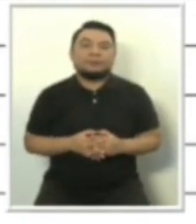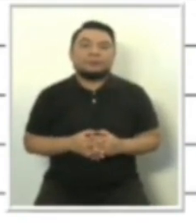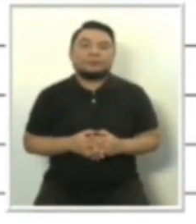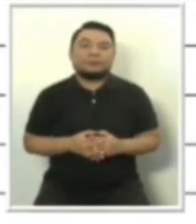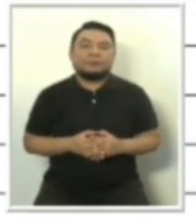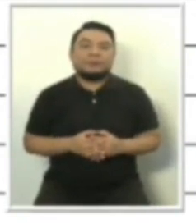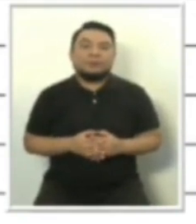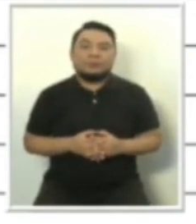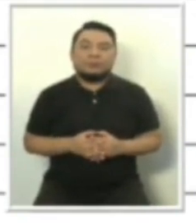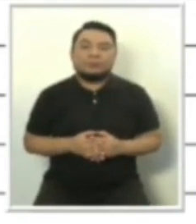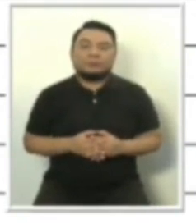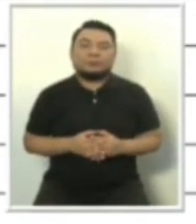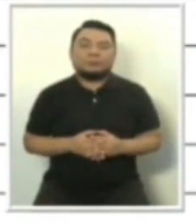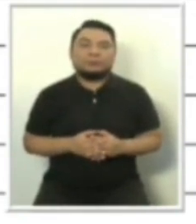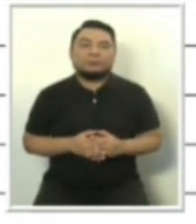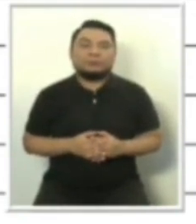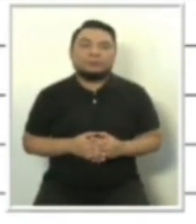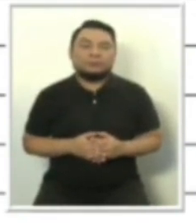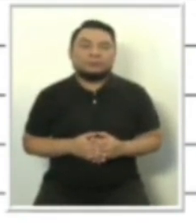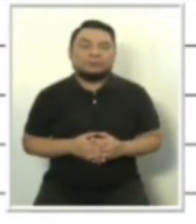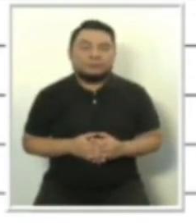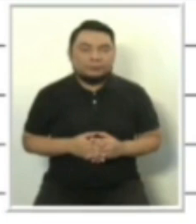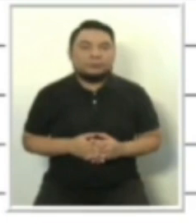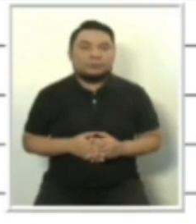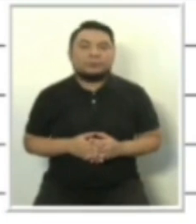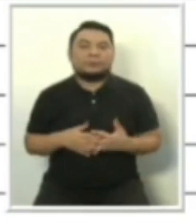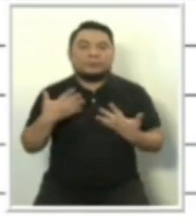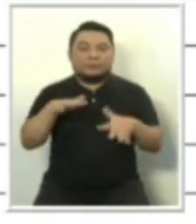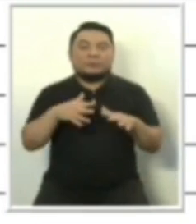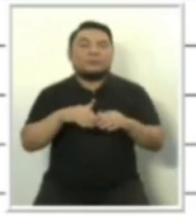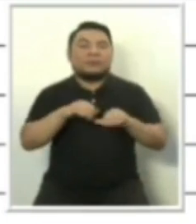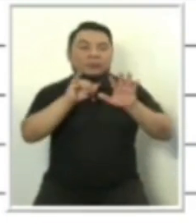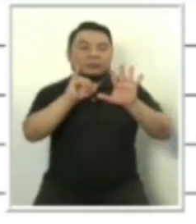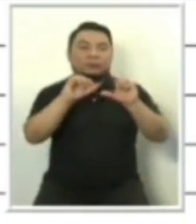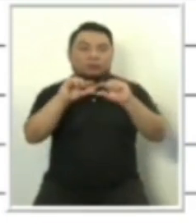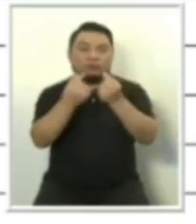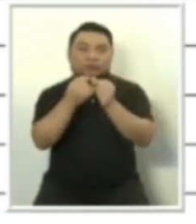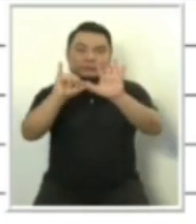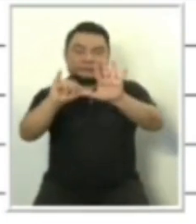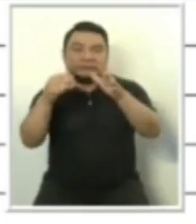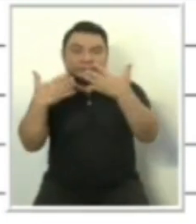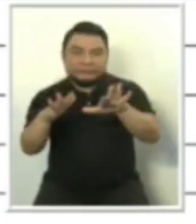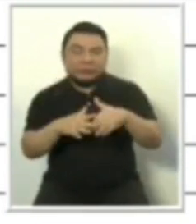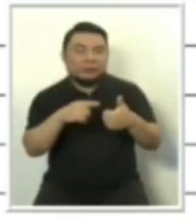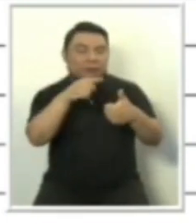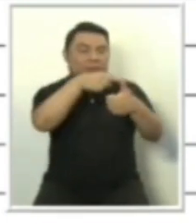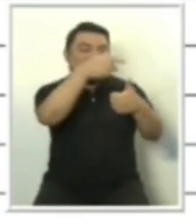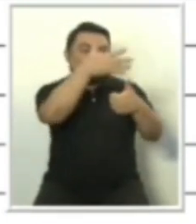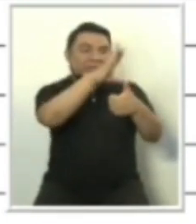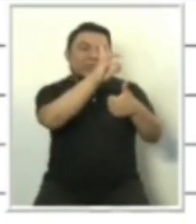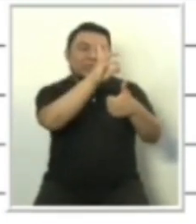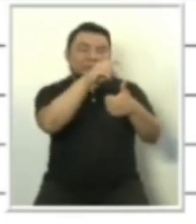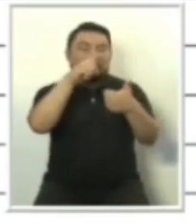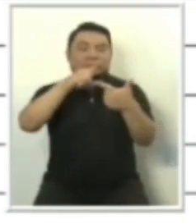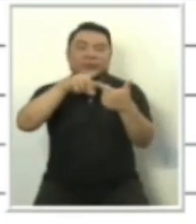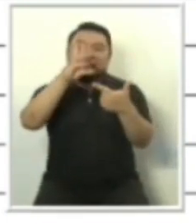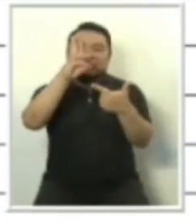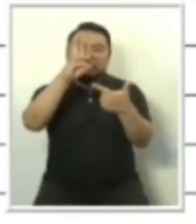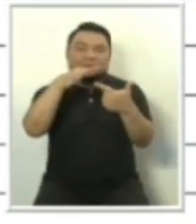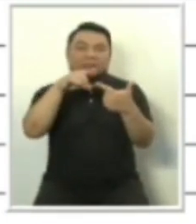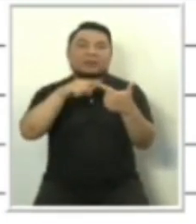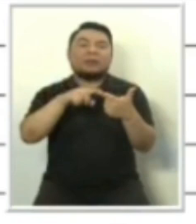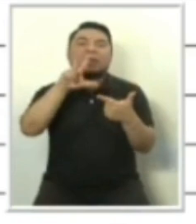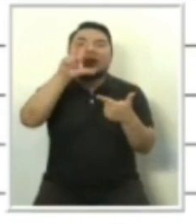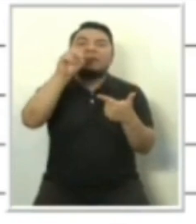Partido de Integración Social, Unión por el Perú. Tenemos seis, seis candidatos entonces para el treinta de